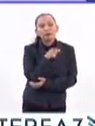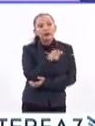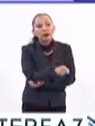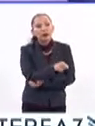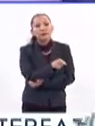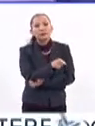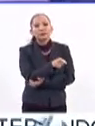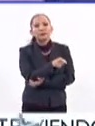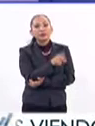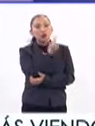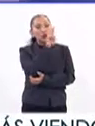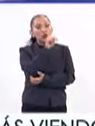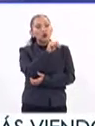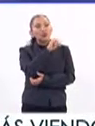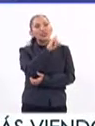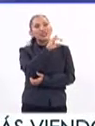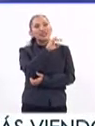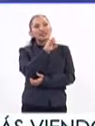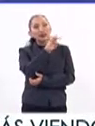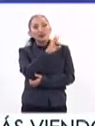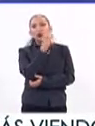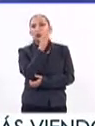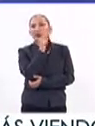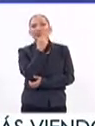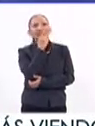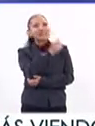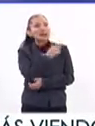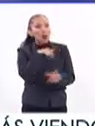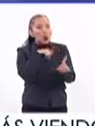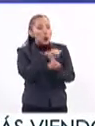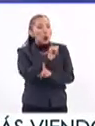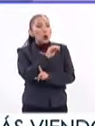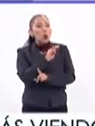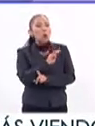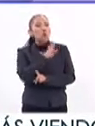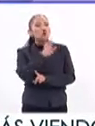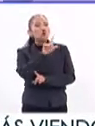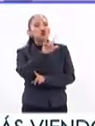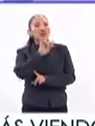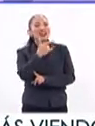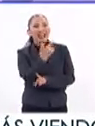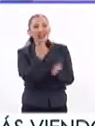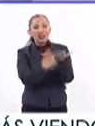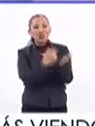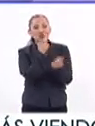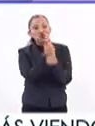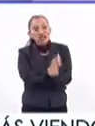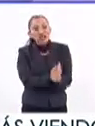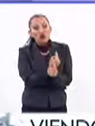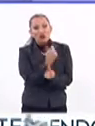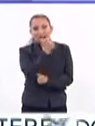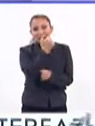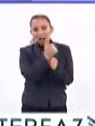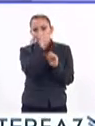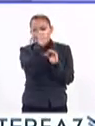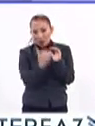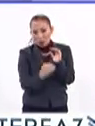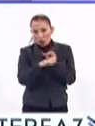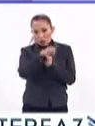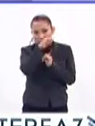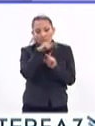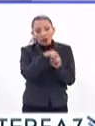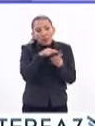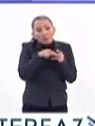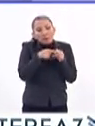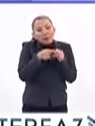pues la UNICEF dice que no se le puede llamar bullying propiamente a lo que sucede en niños menores de seis años, pues están